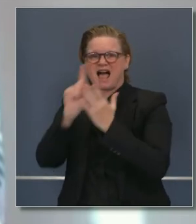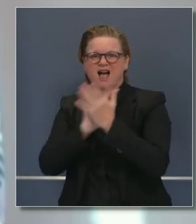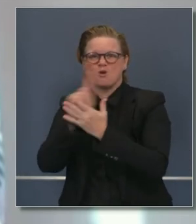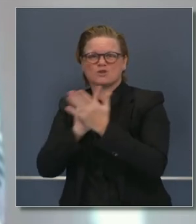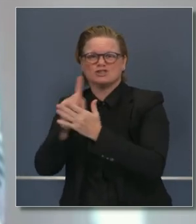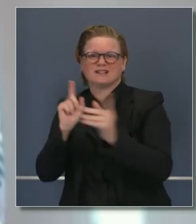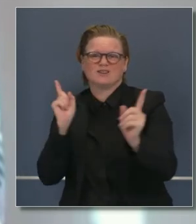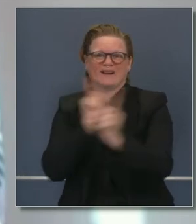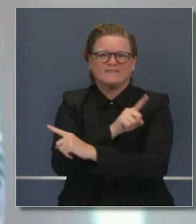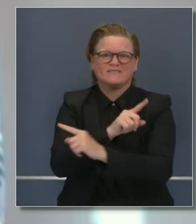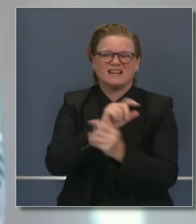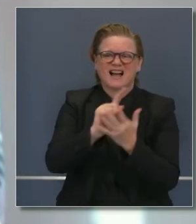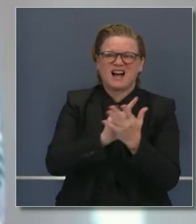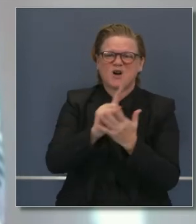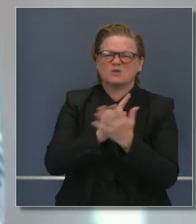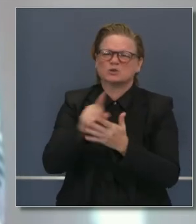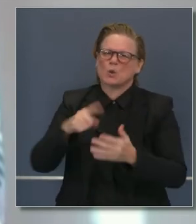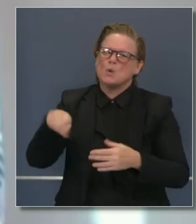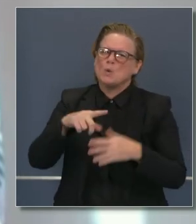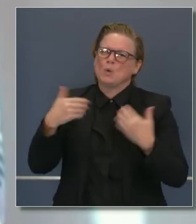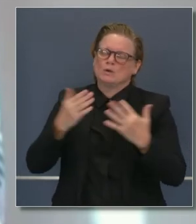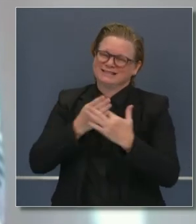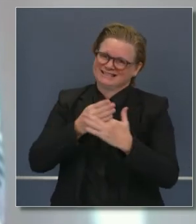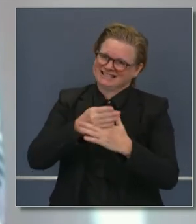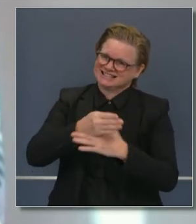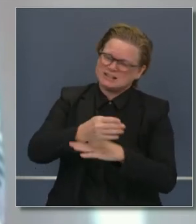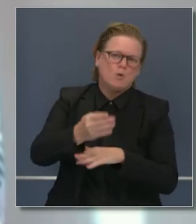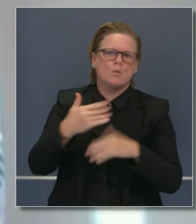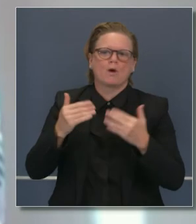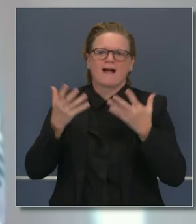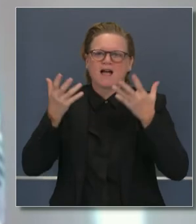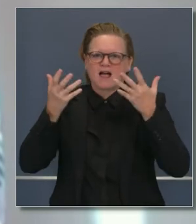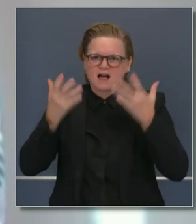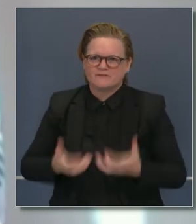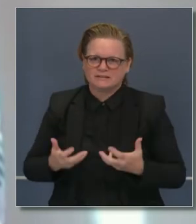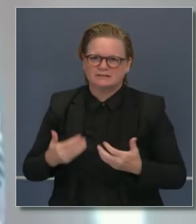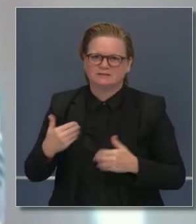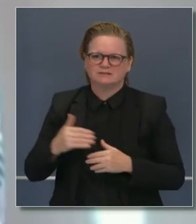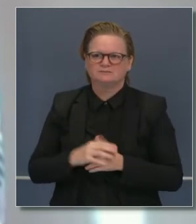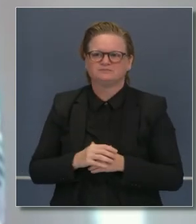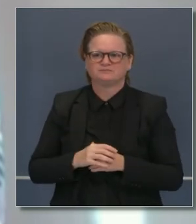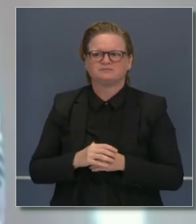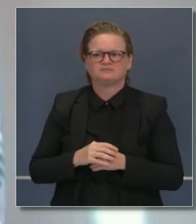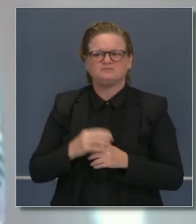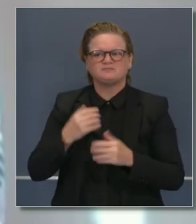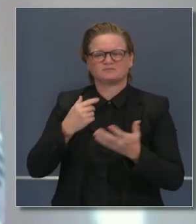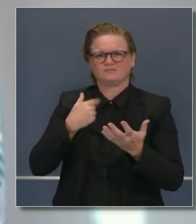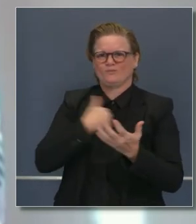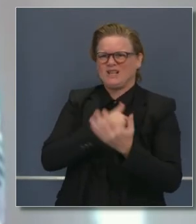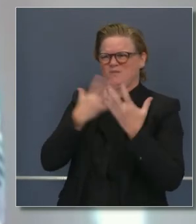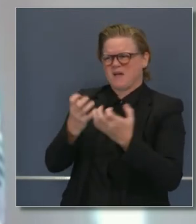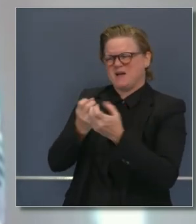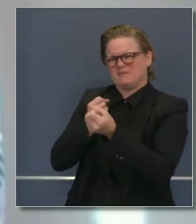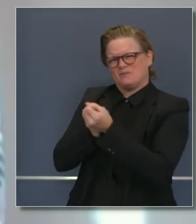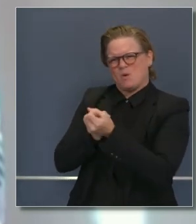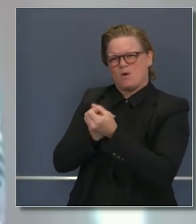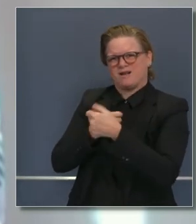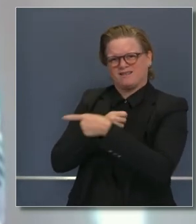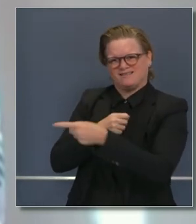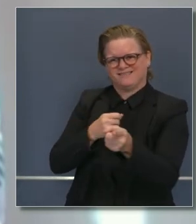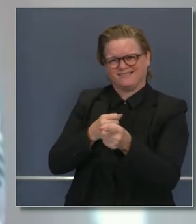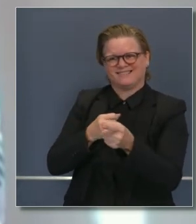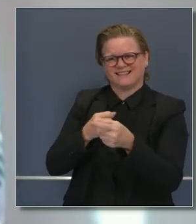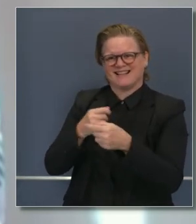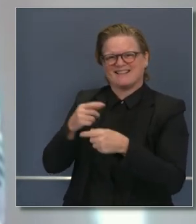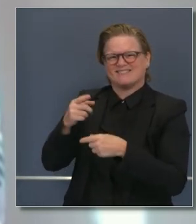estén disponibles y que sigan estando disponibles, siendo utilizadas eficazmente apoyando a individuos que